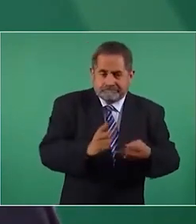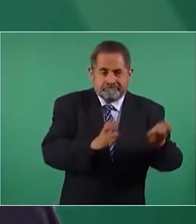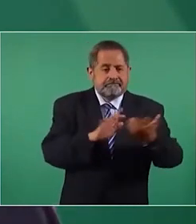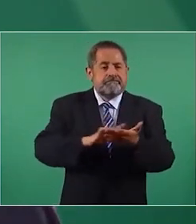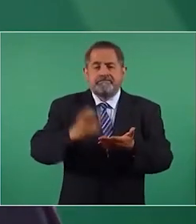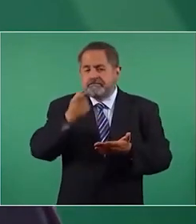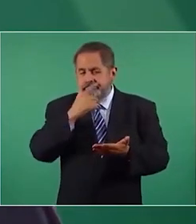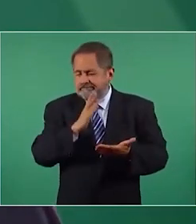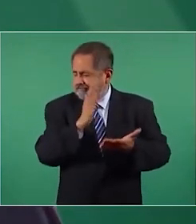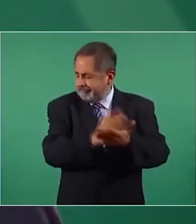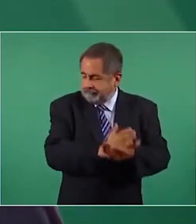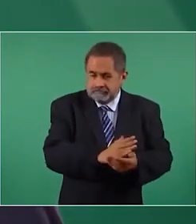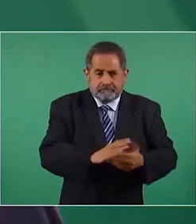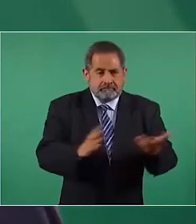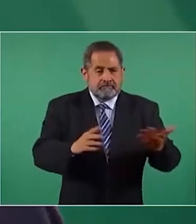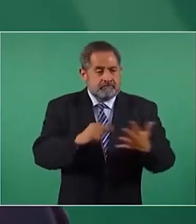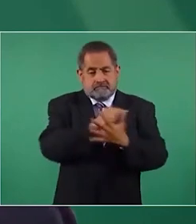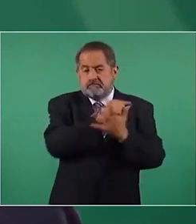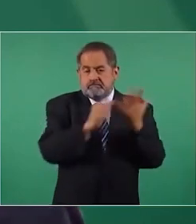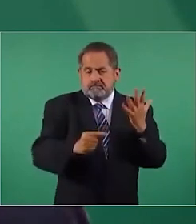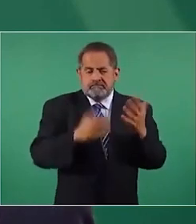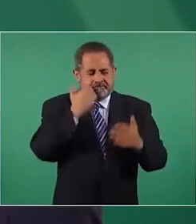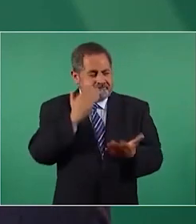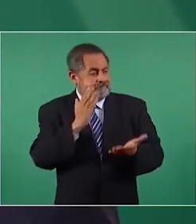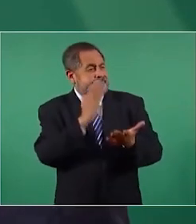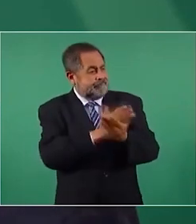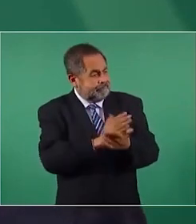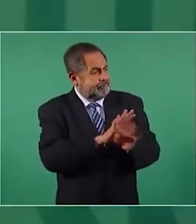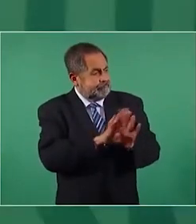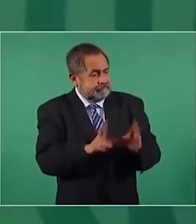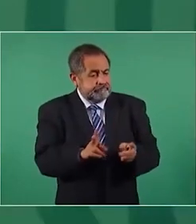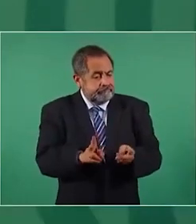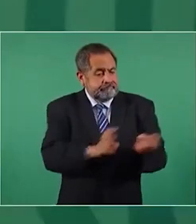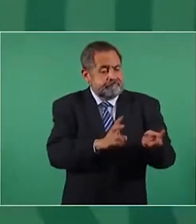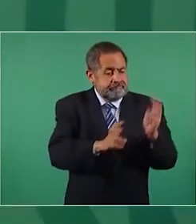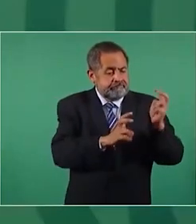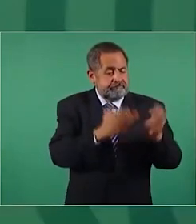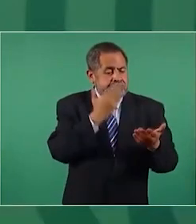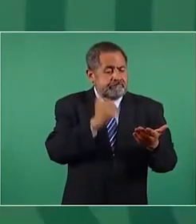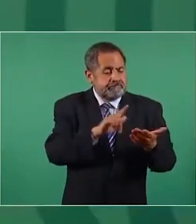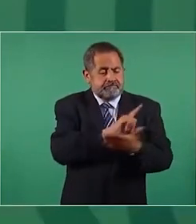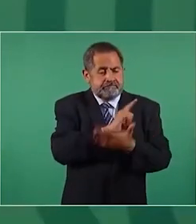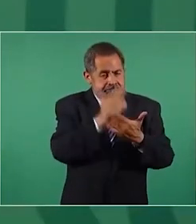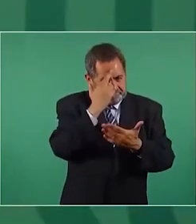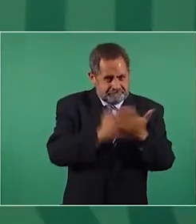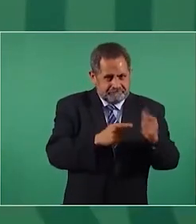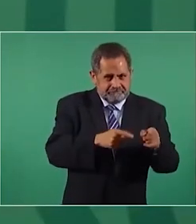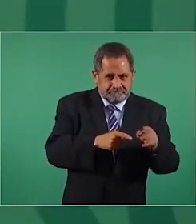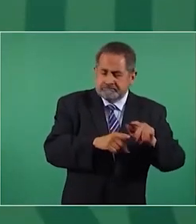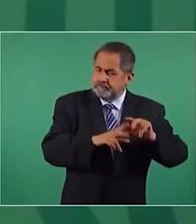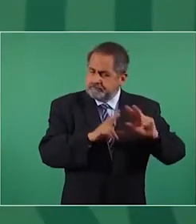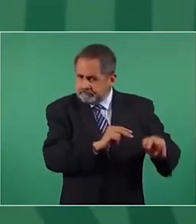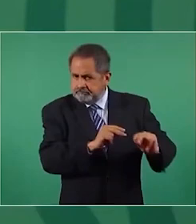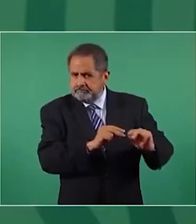medicamentos, todo lo que es ilegal. Y